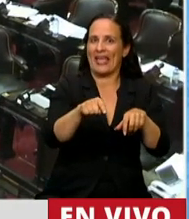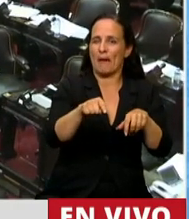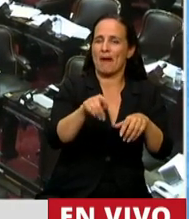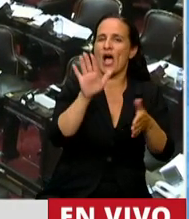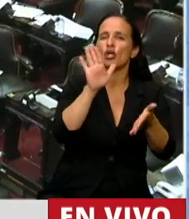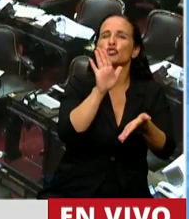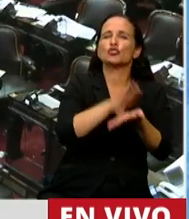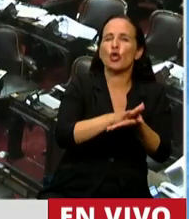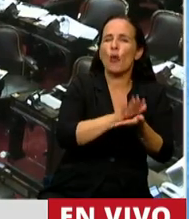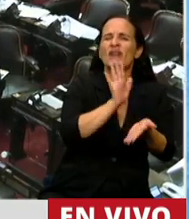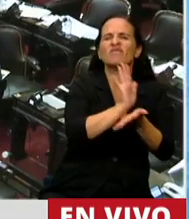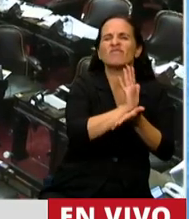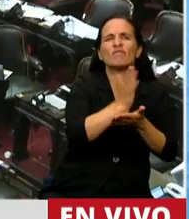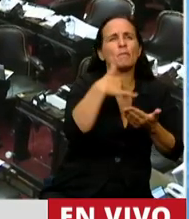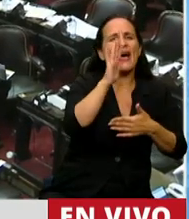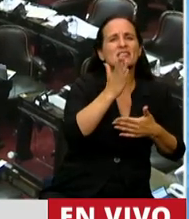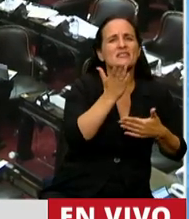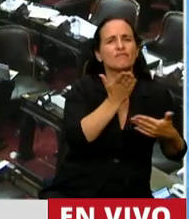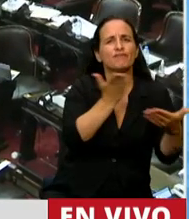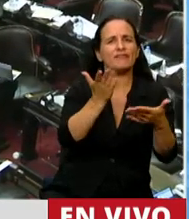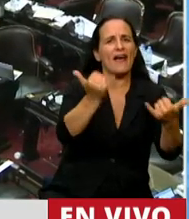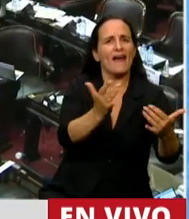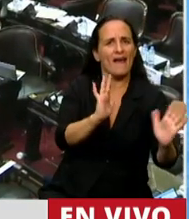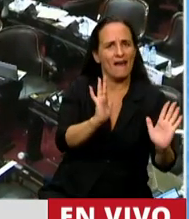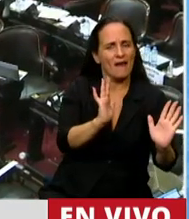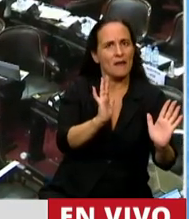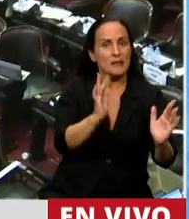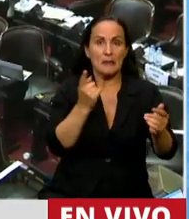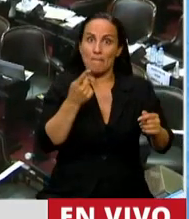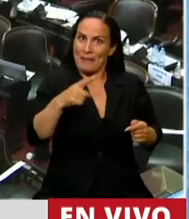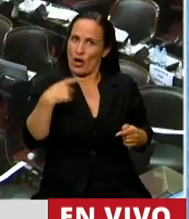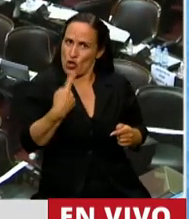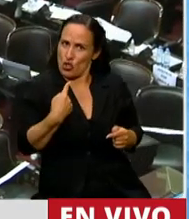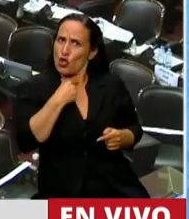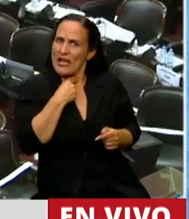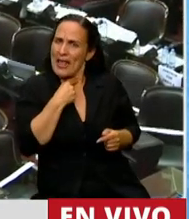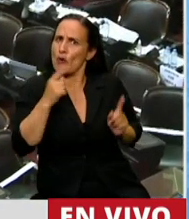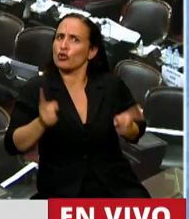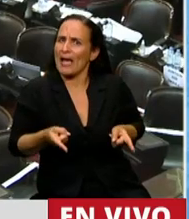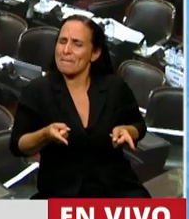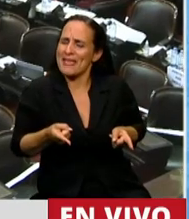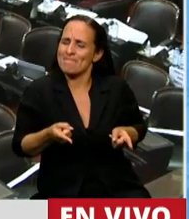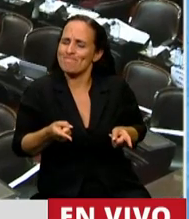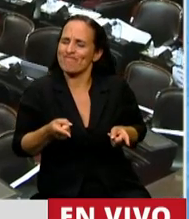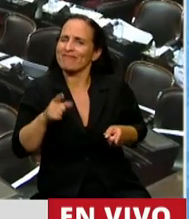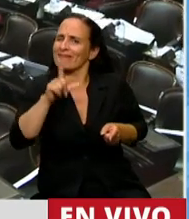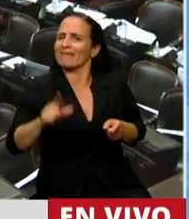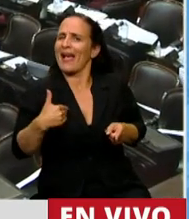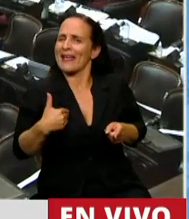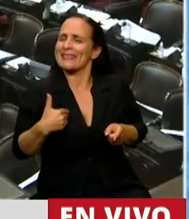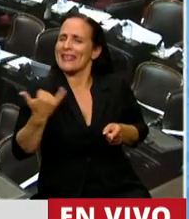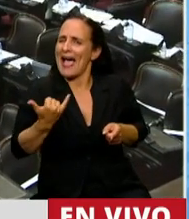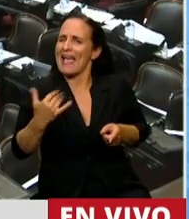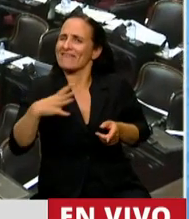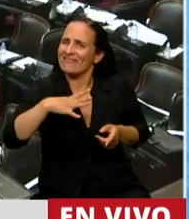oferta. Y nosotros queremos hacer un hincapié y no podemos dejar pasar que tenemos varias falencias en nuestra Argentina y tiene que ver